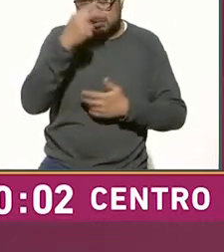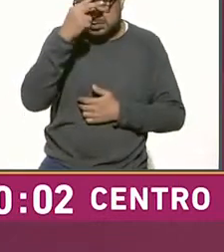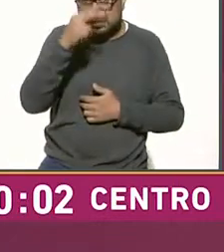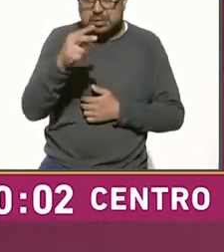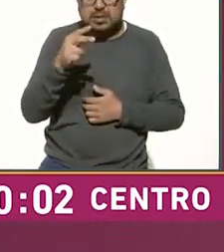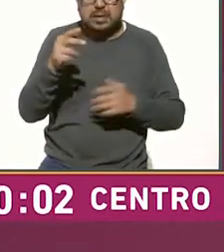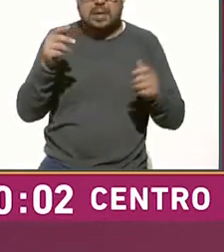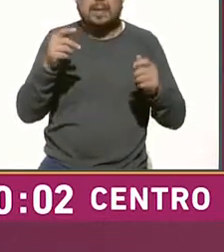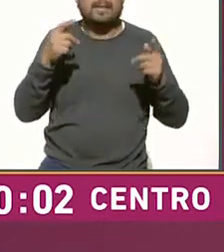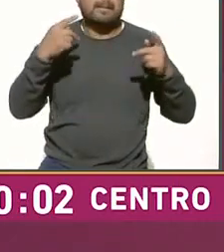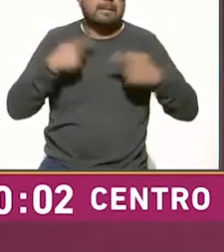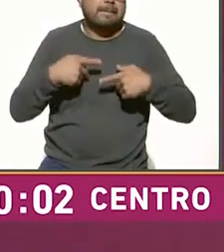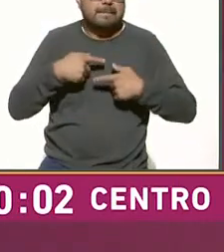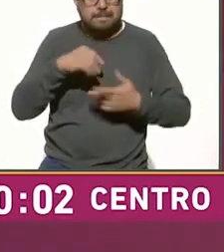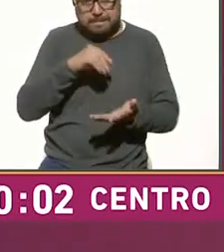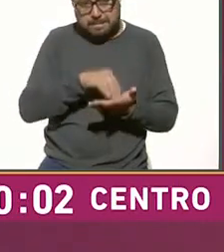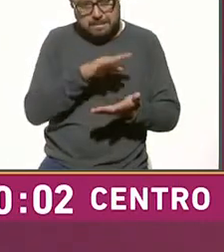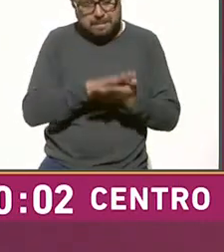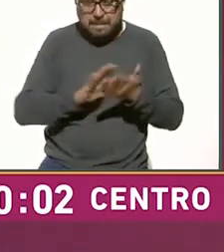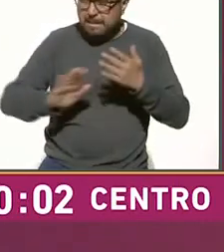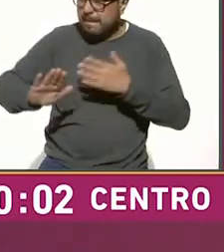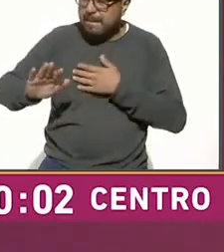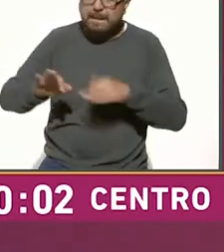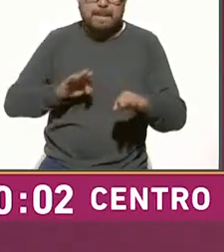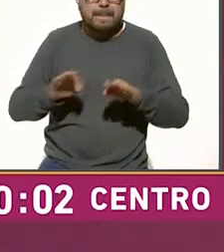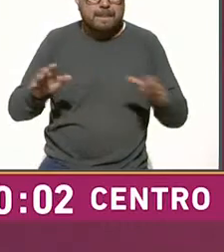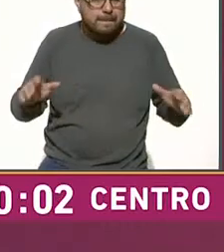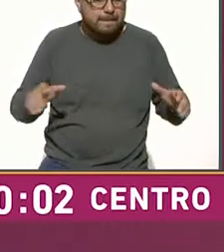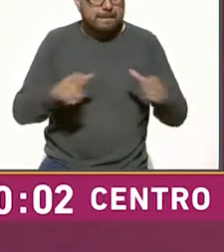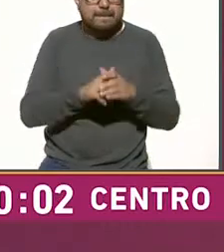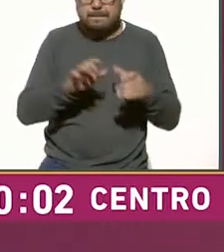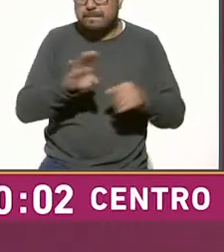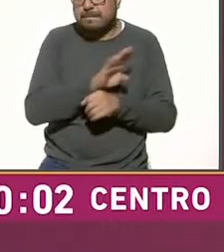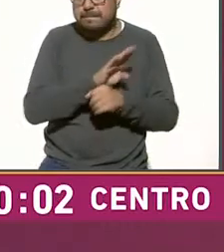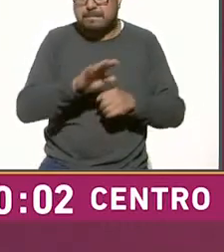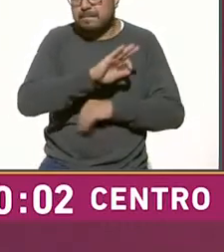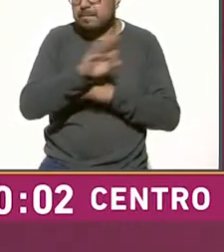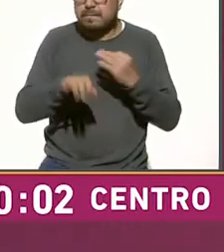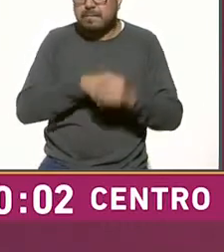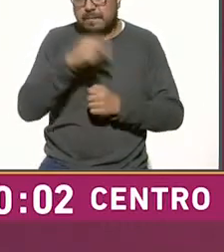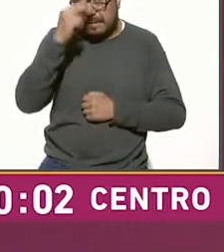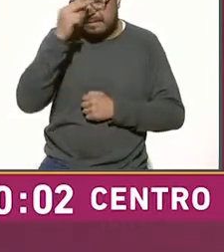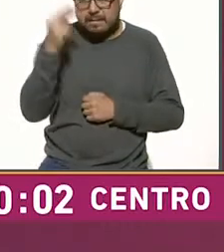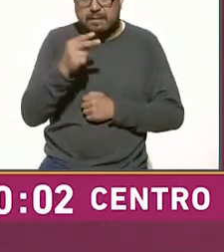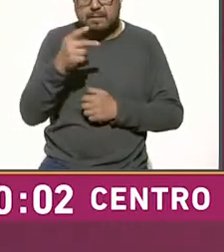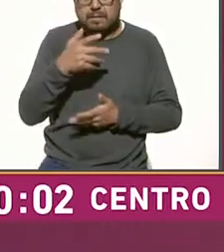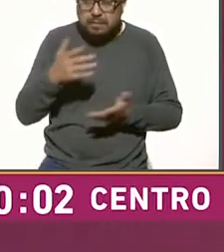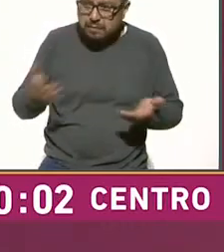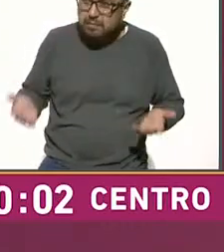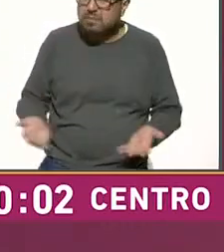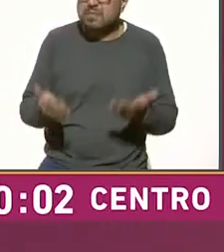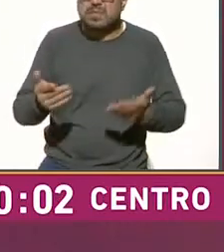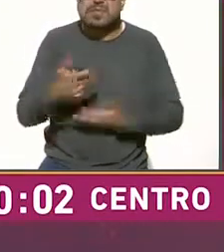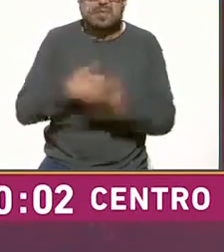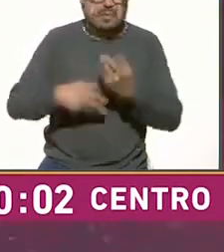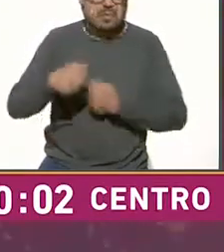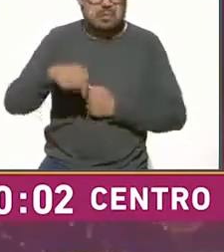Los asistentes ratificaron su compromiso de trabajar en beneficio de los mexicanos y de impulsar la economía en la capital.